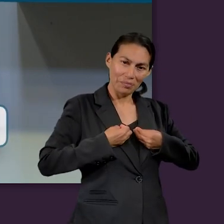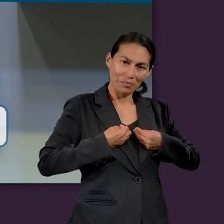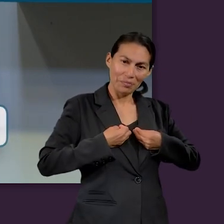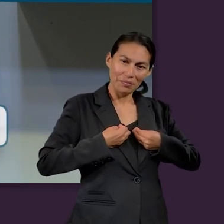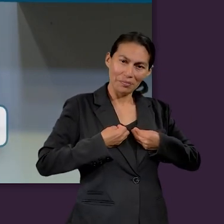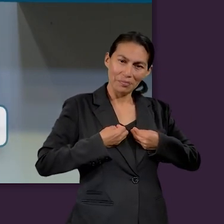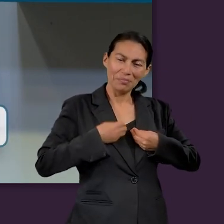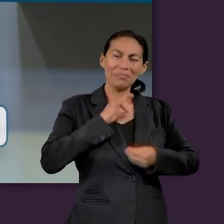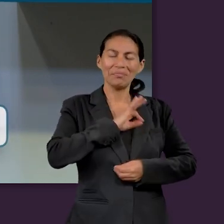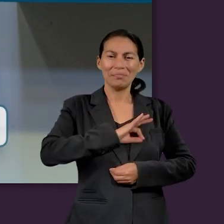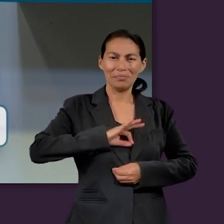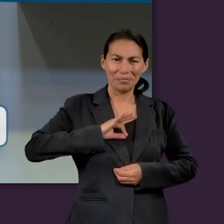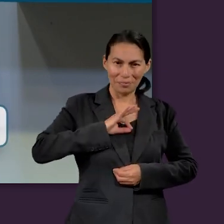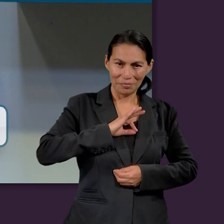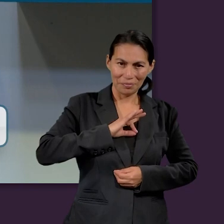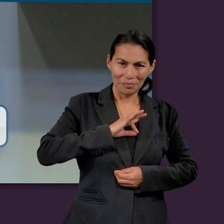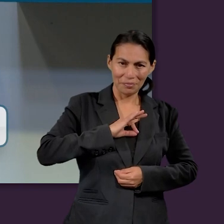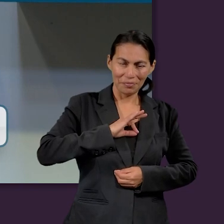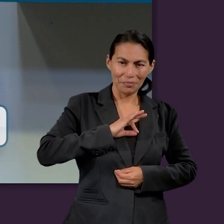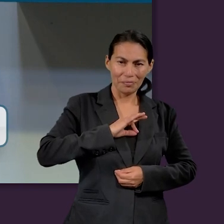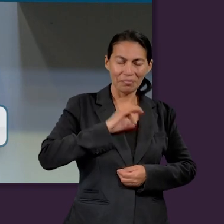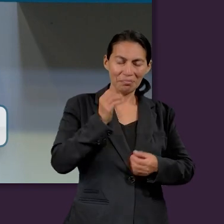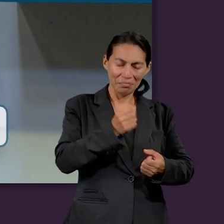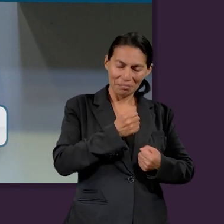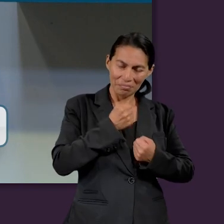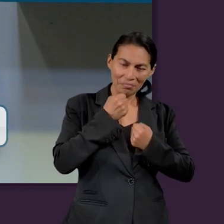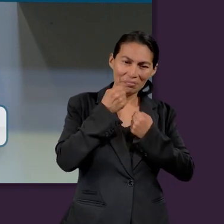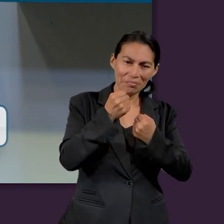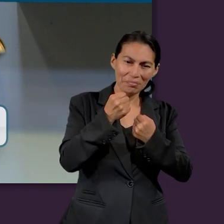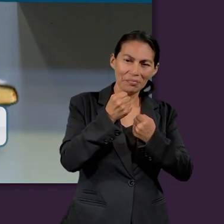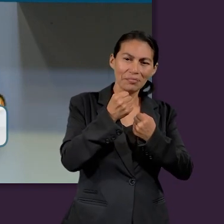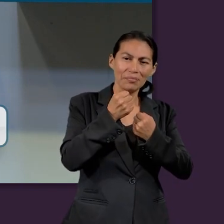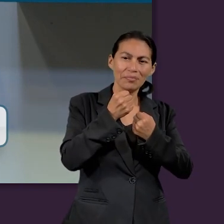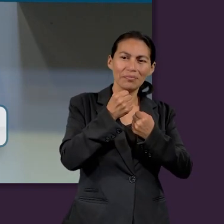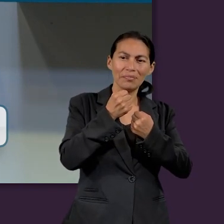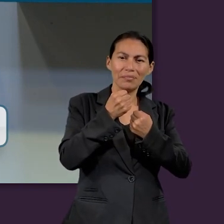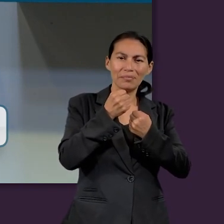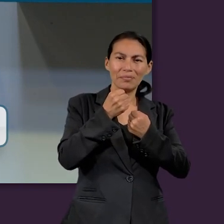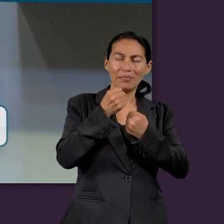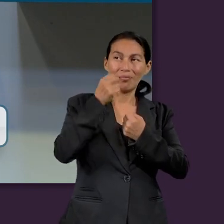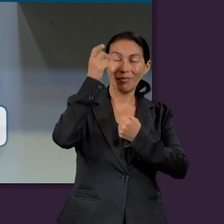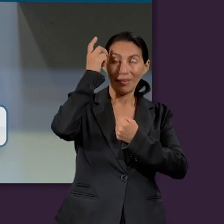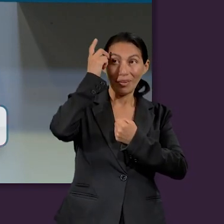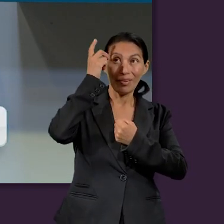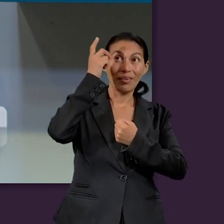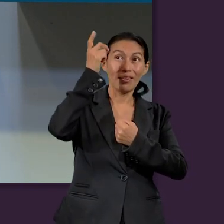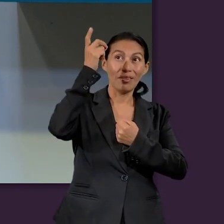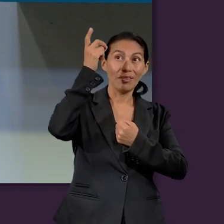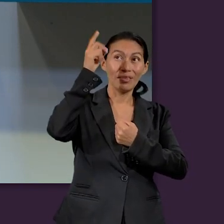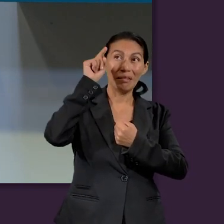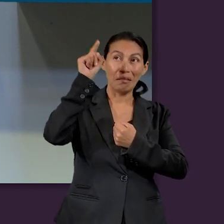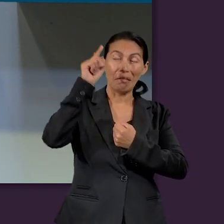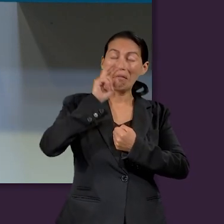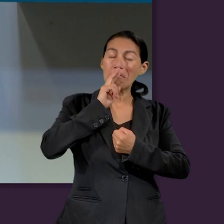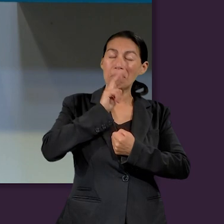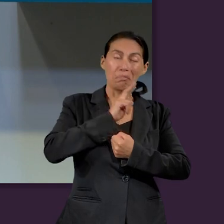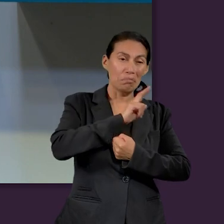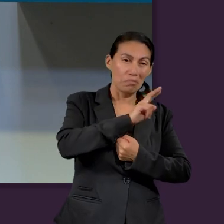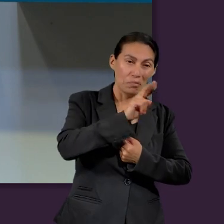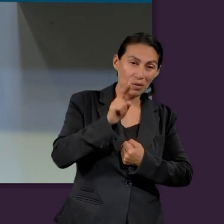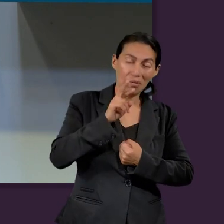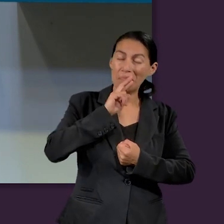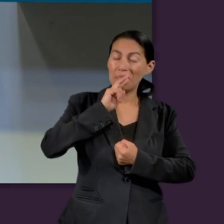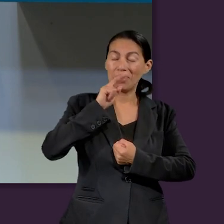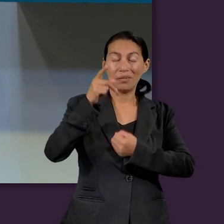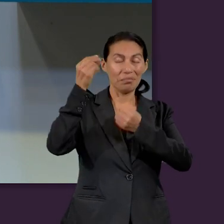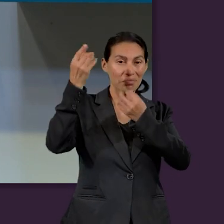vivir felices, seguros de que tenemos en Dios la mejor